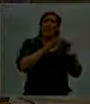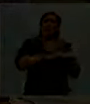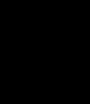justicia.